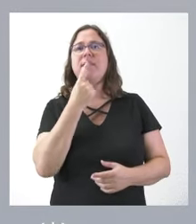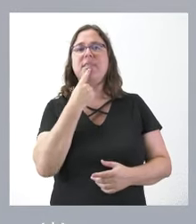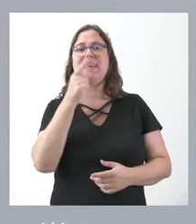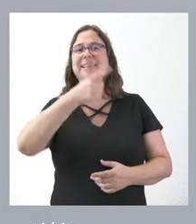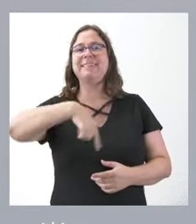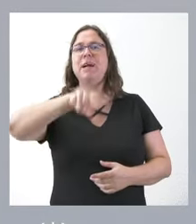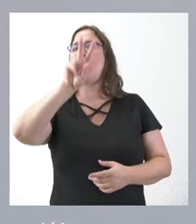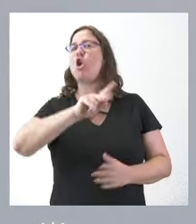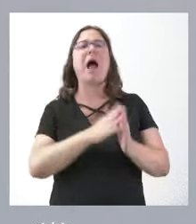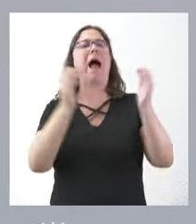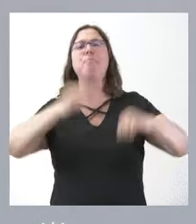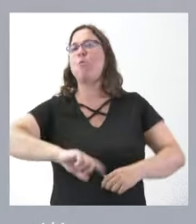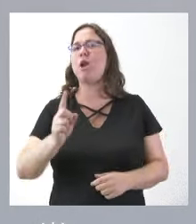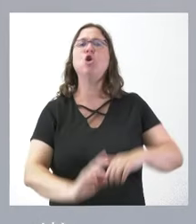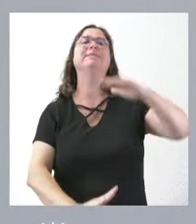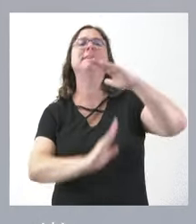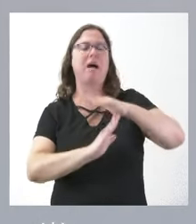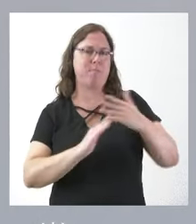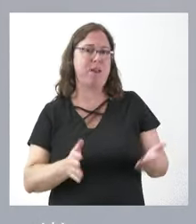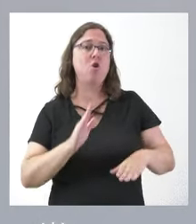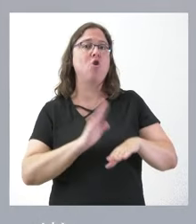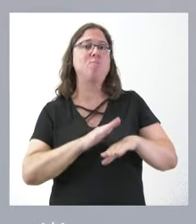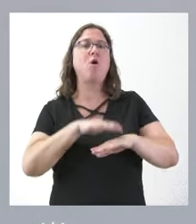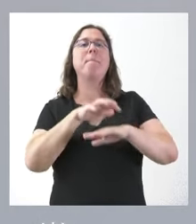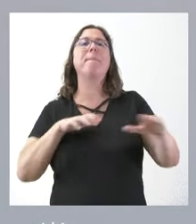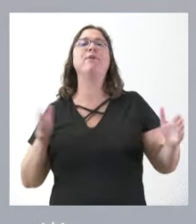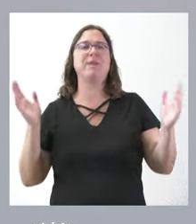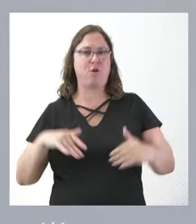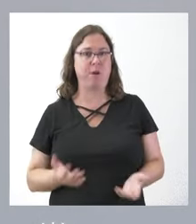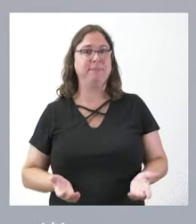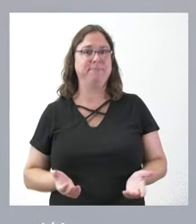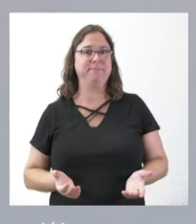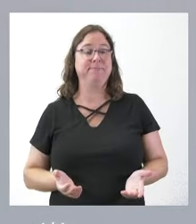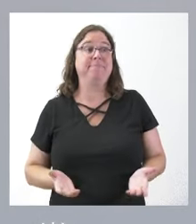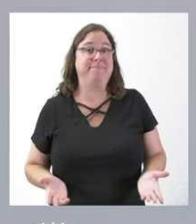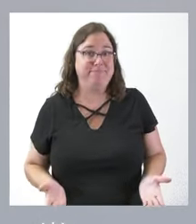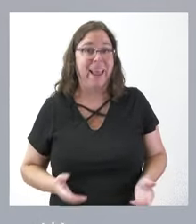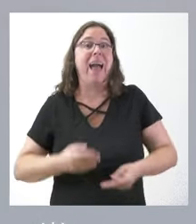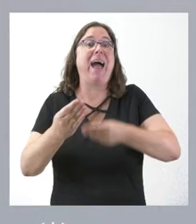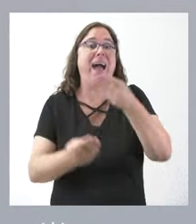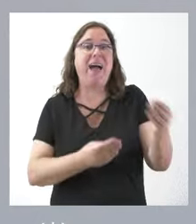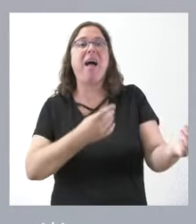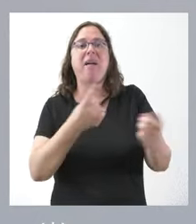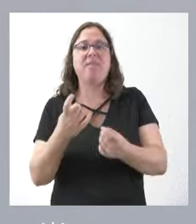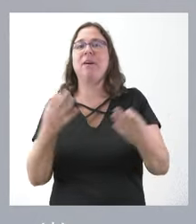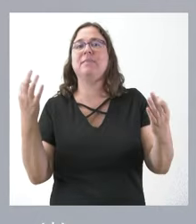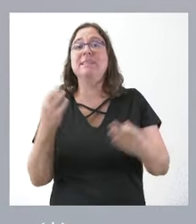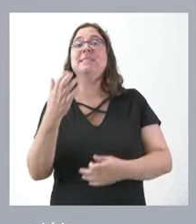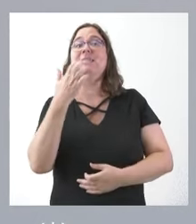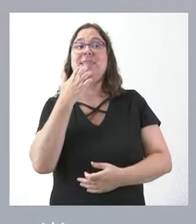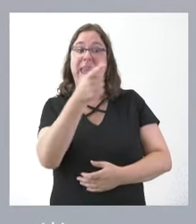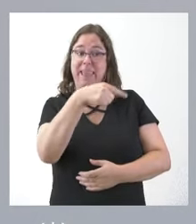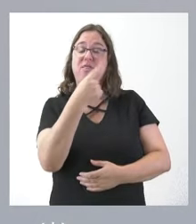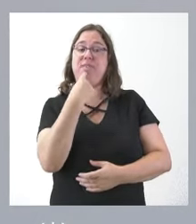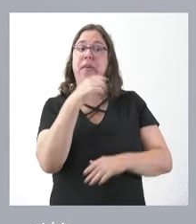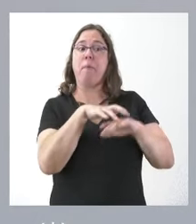no se va a aprobar y se va a parar porque no va haber mayoría para aprobarlo. Claro, lo que hace falta saber es que si estos que dicen que